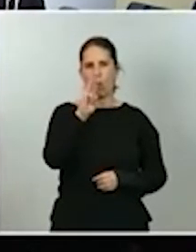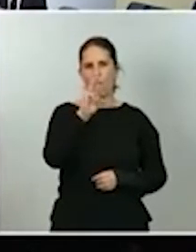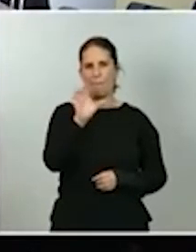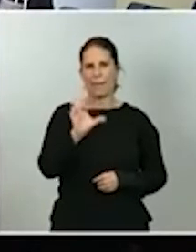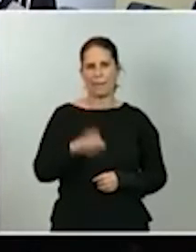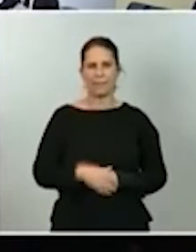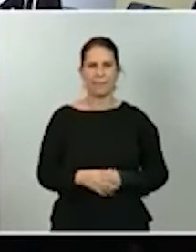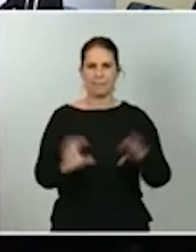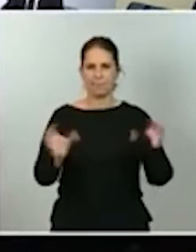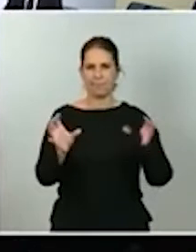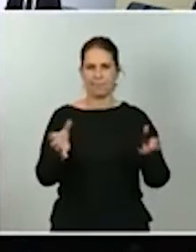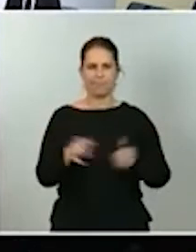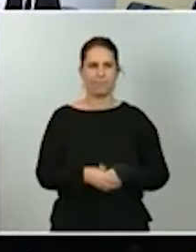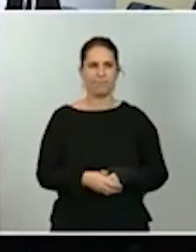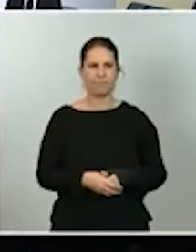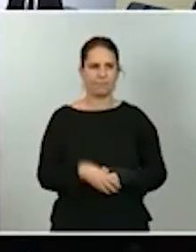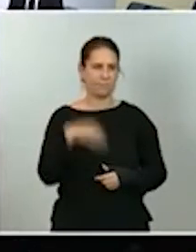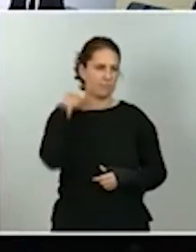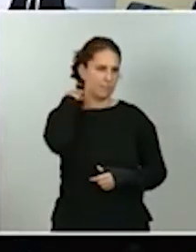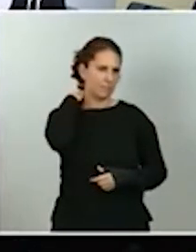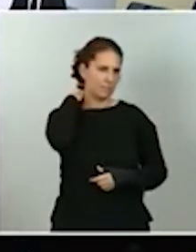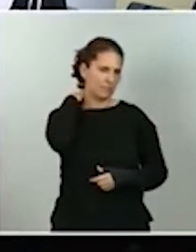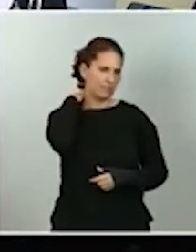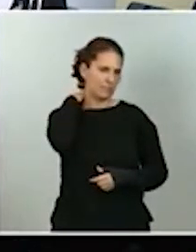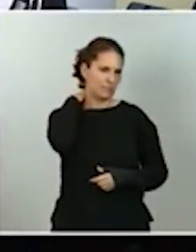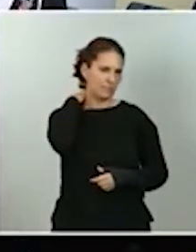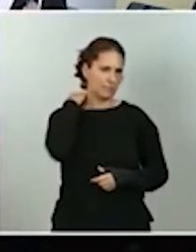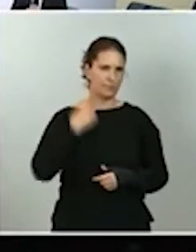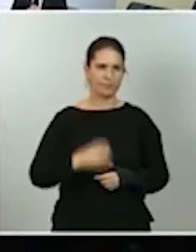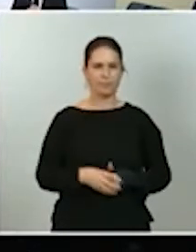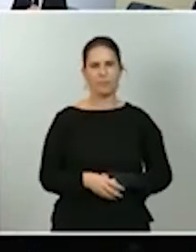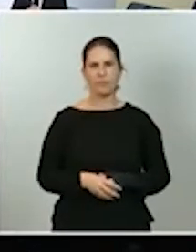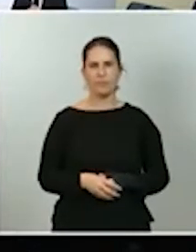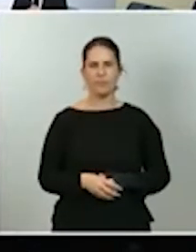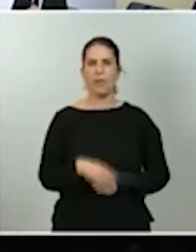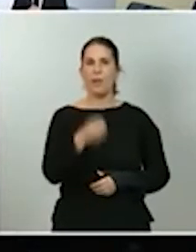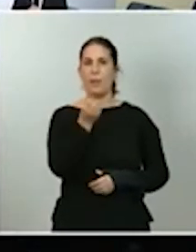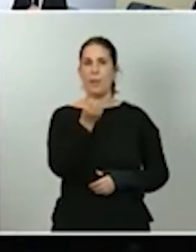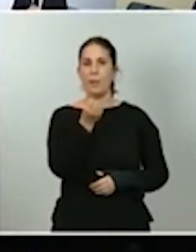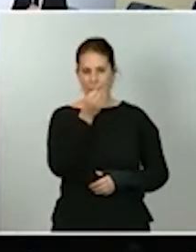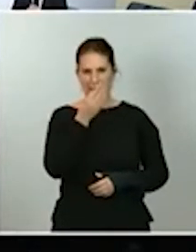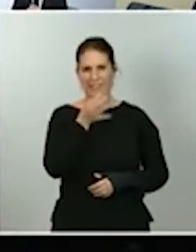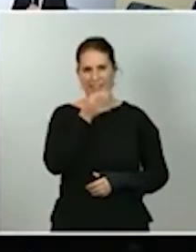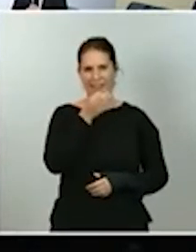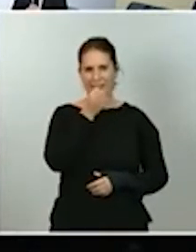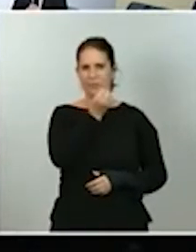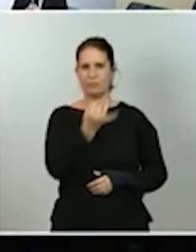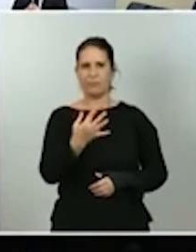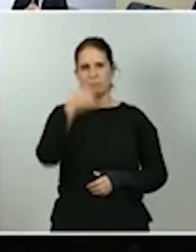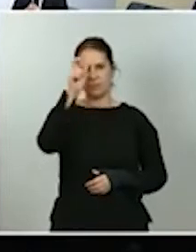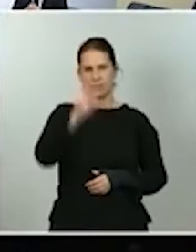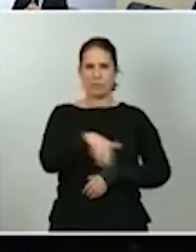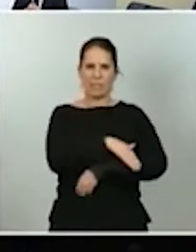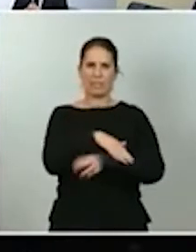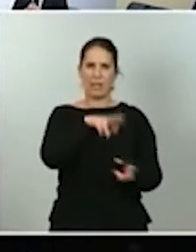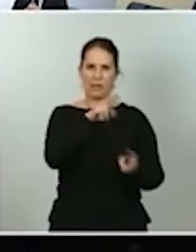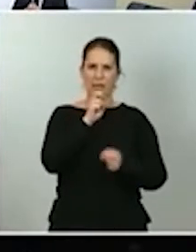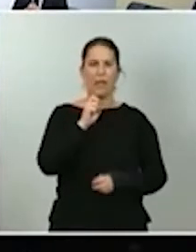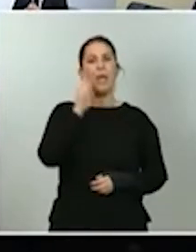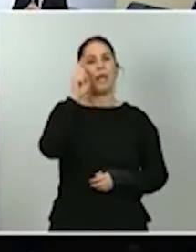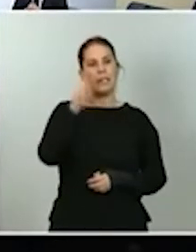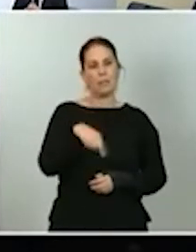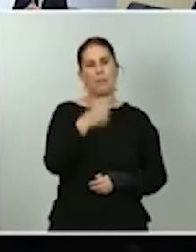Buenas tardes, ministras. Tengo varias preguntas para la ministra de Hacienda y también ministra portavoz.